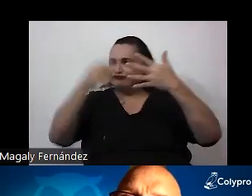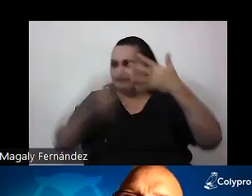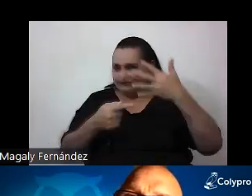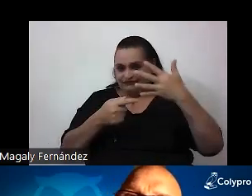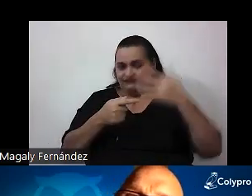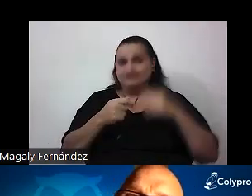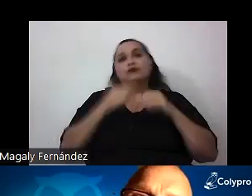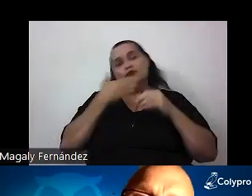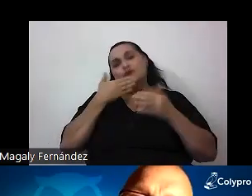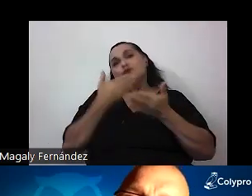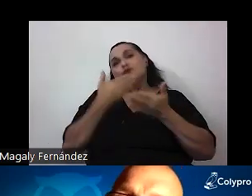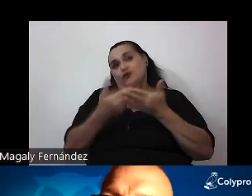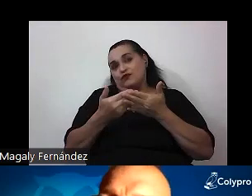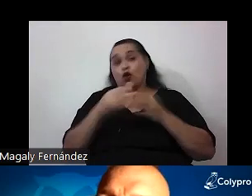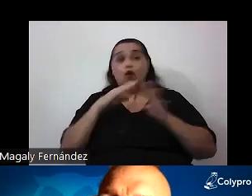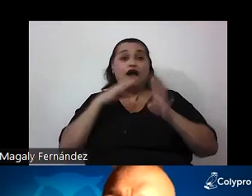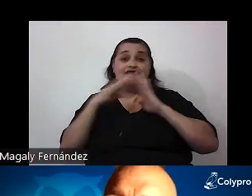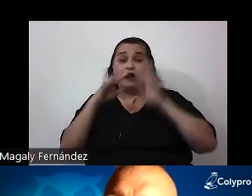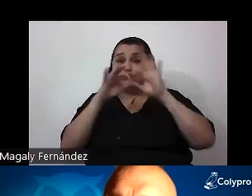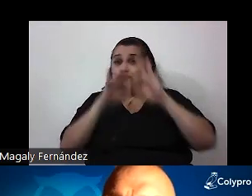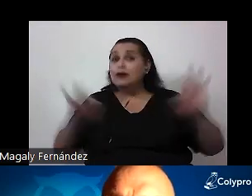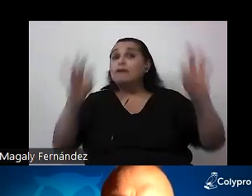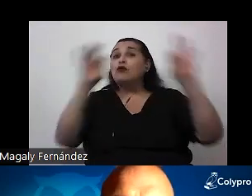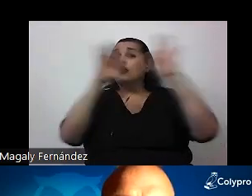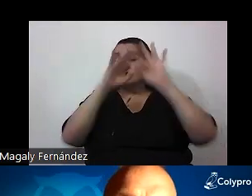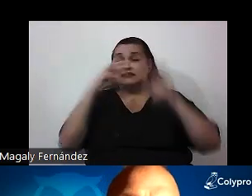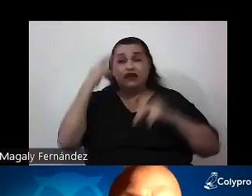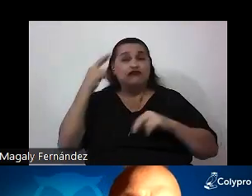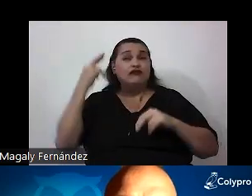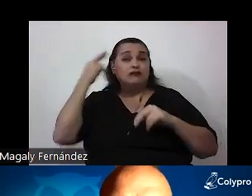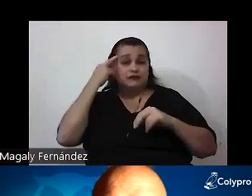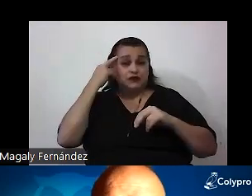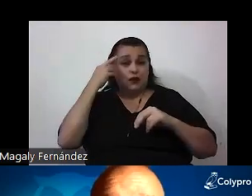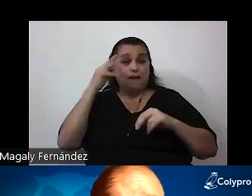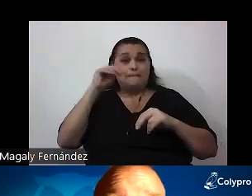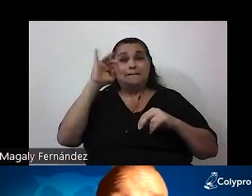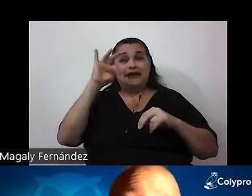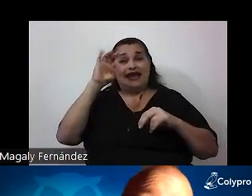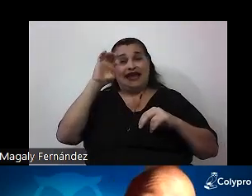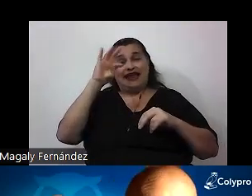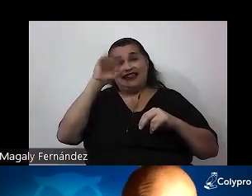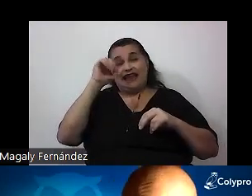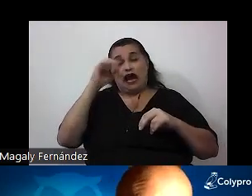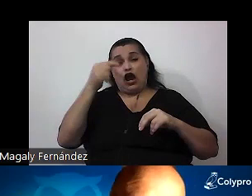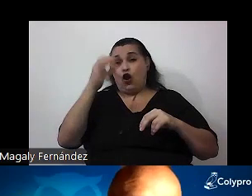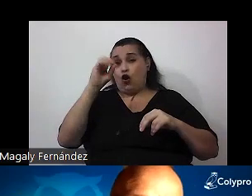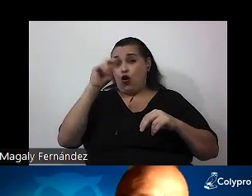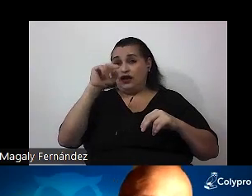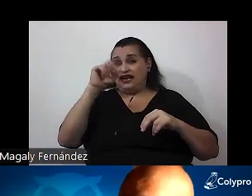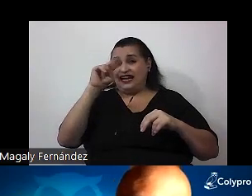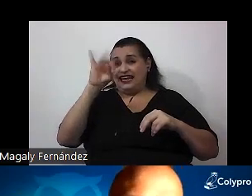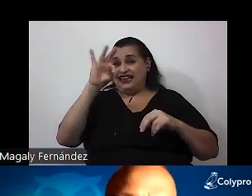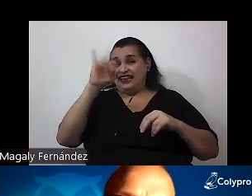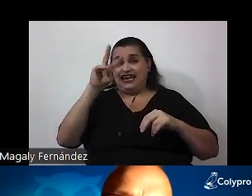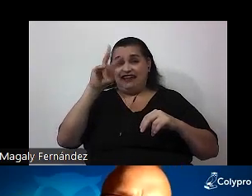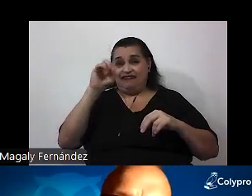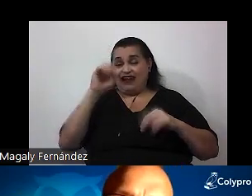Bueno, cuando hablamos de la importancia de la reflexión metacognitiva, lo que estamos diciendo es que, por ejemplo, por ejemplo,